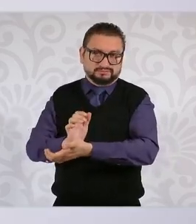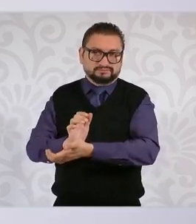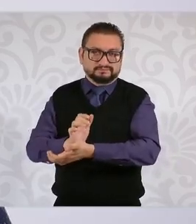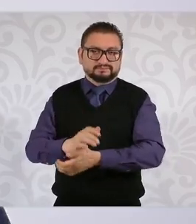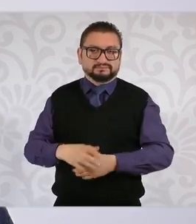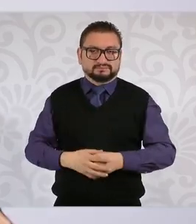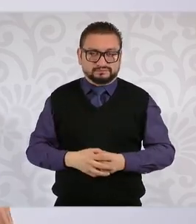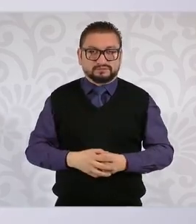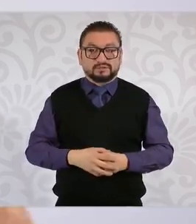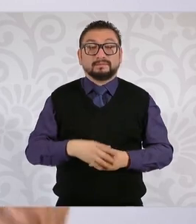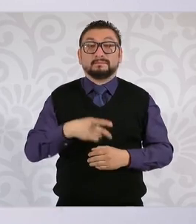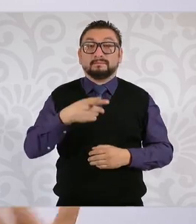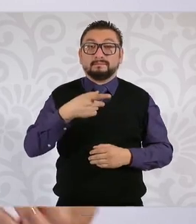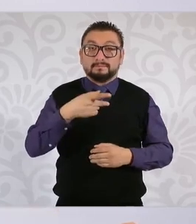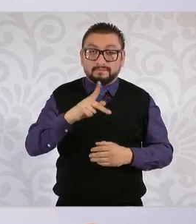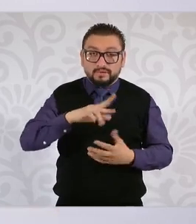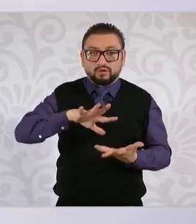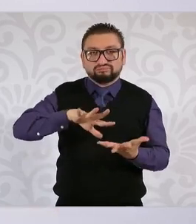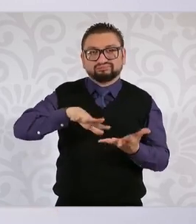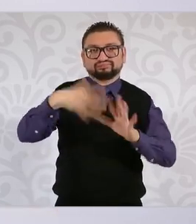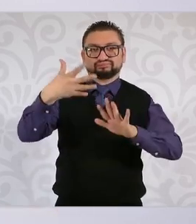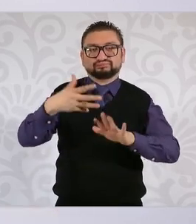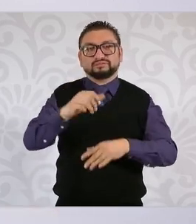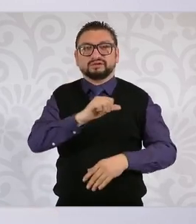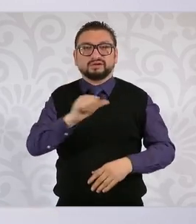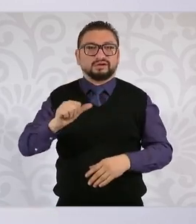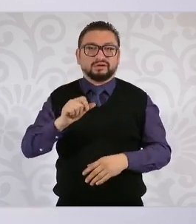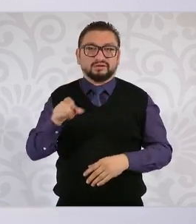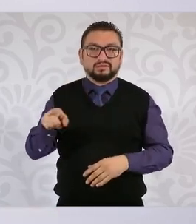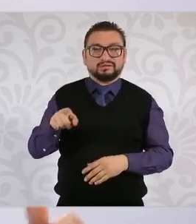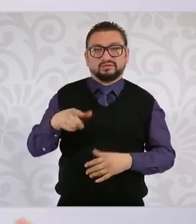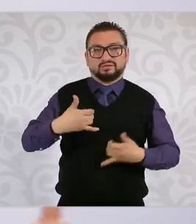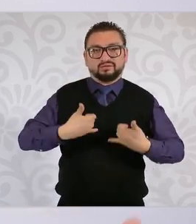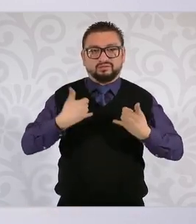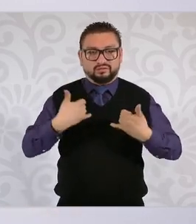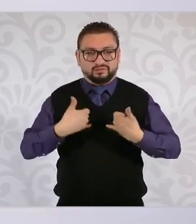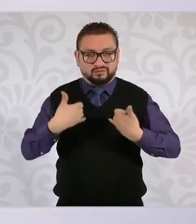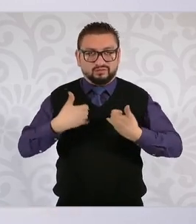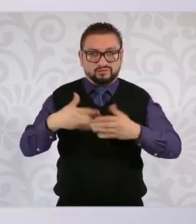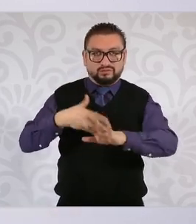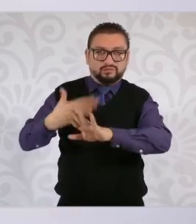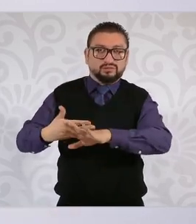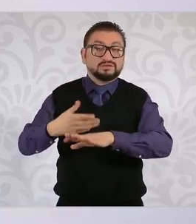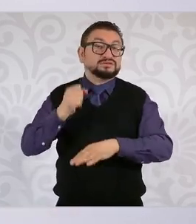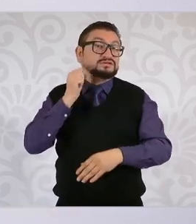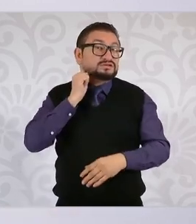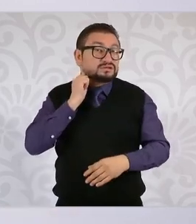pero además es violencia contra una joven sea senadora o no